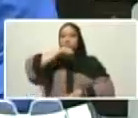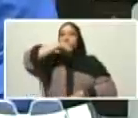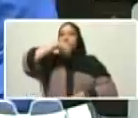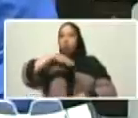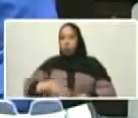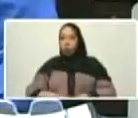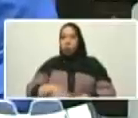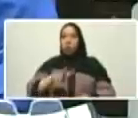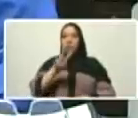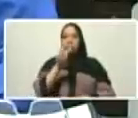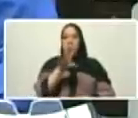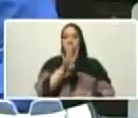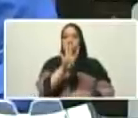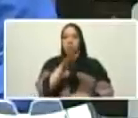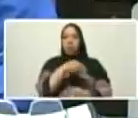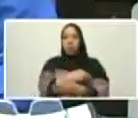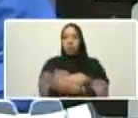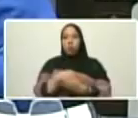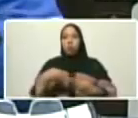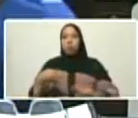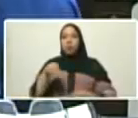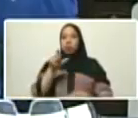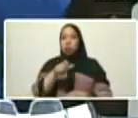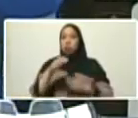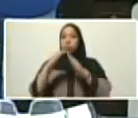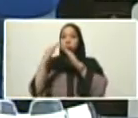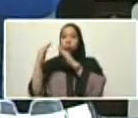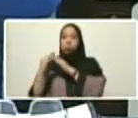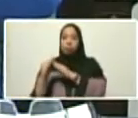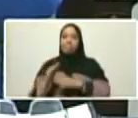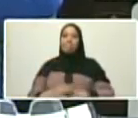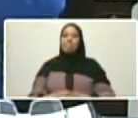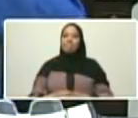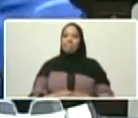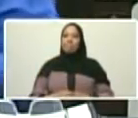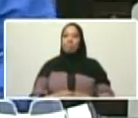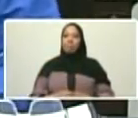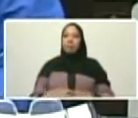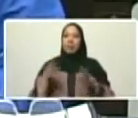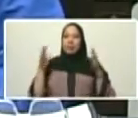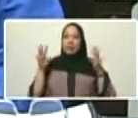delito vivienda cuatro millones cadena